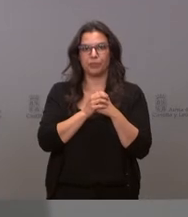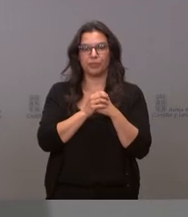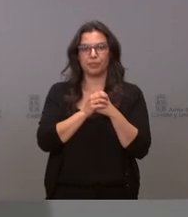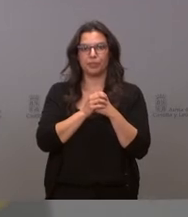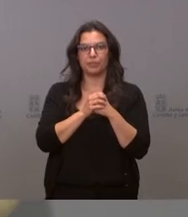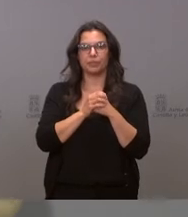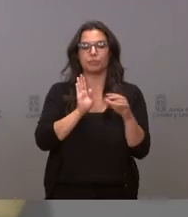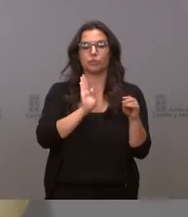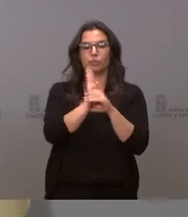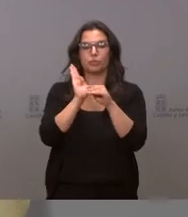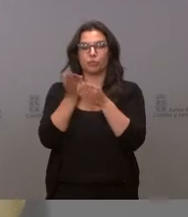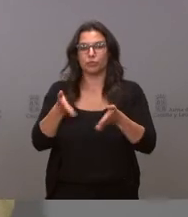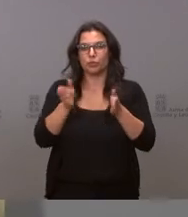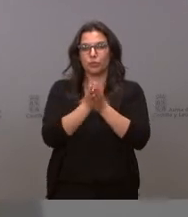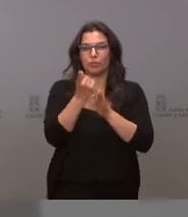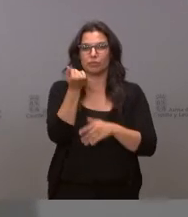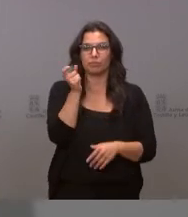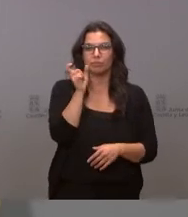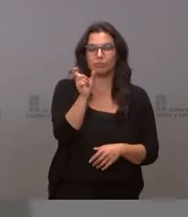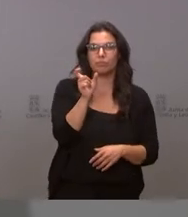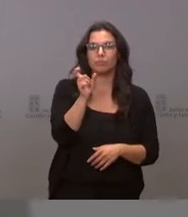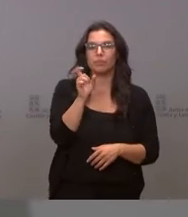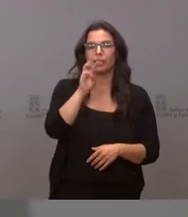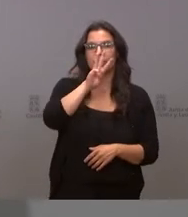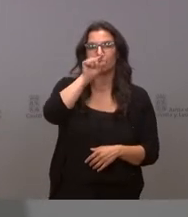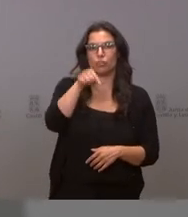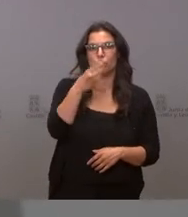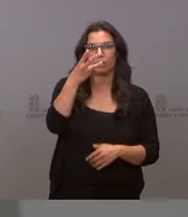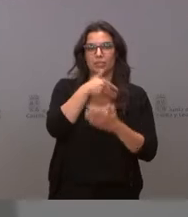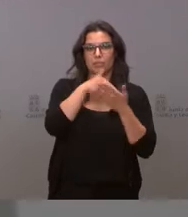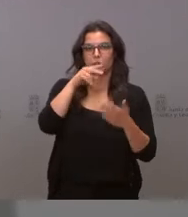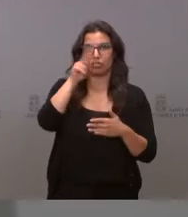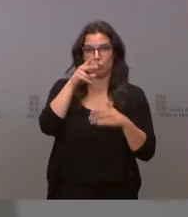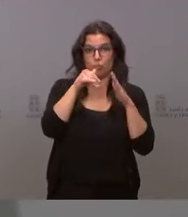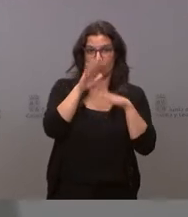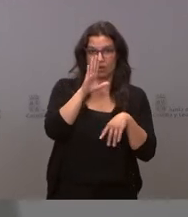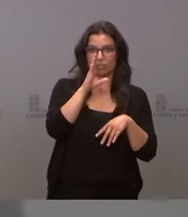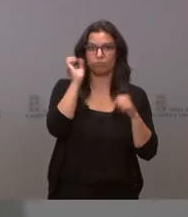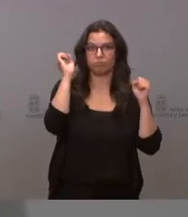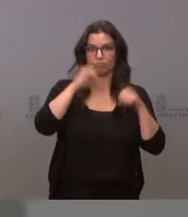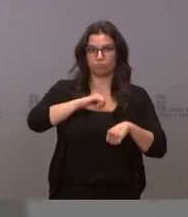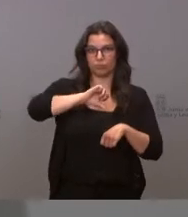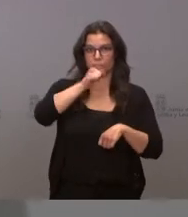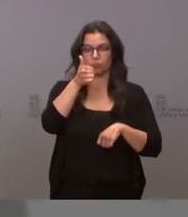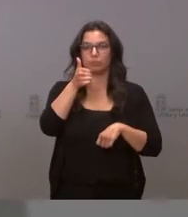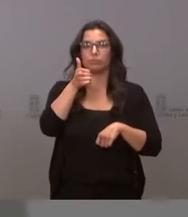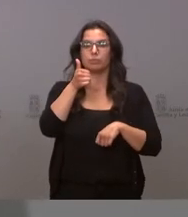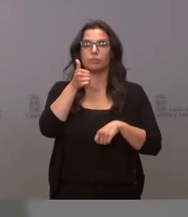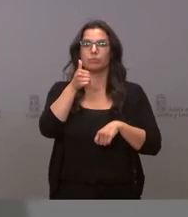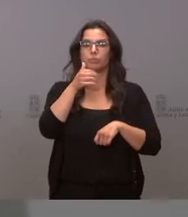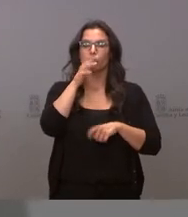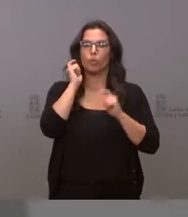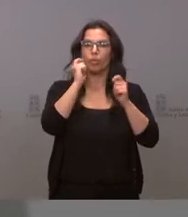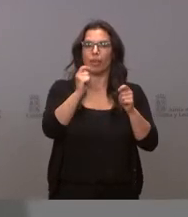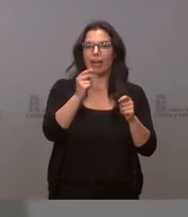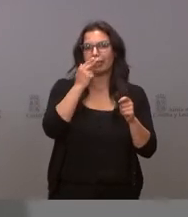subvenciones por valor superior a los 3,3 millones de euros y declara de especial interés